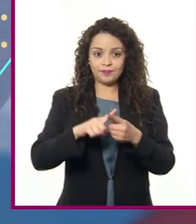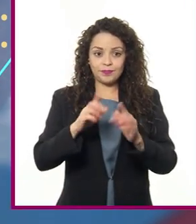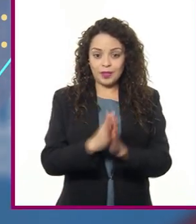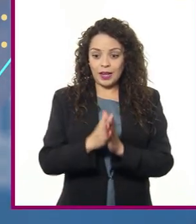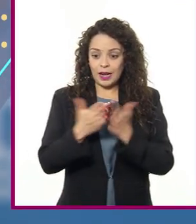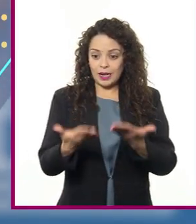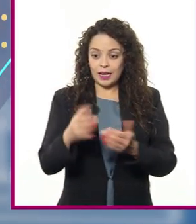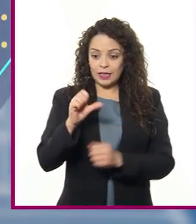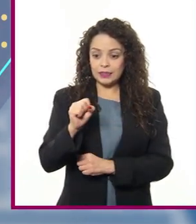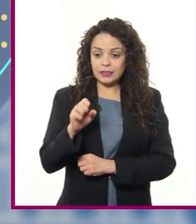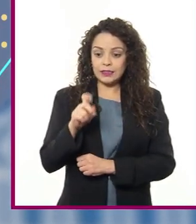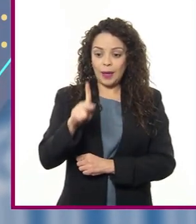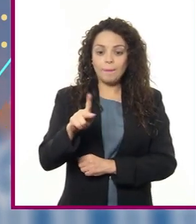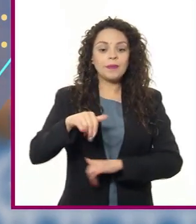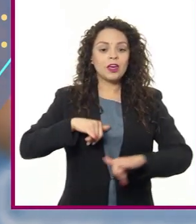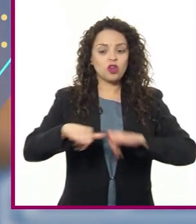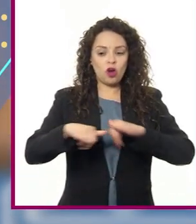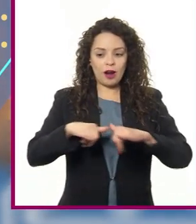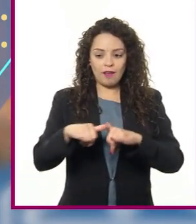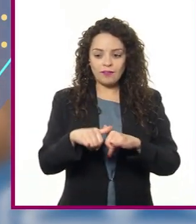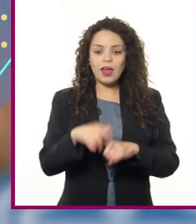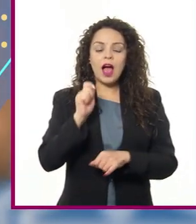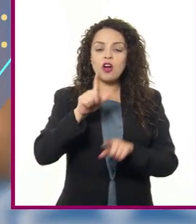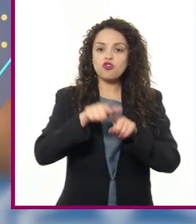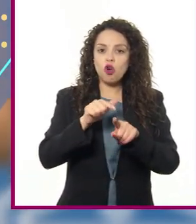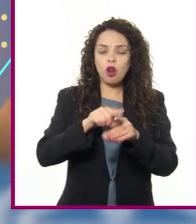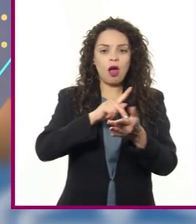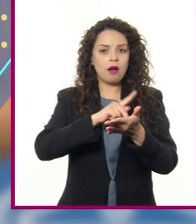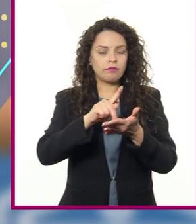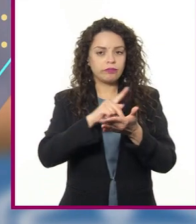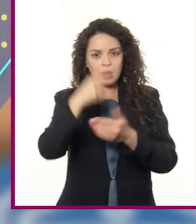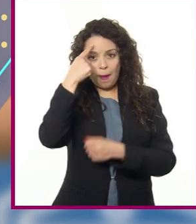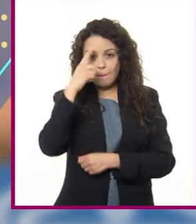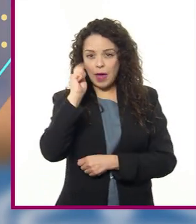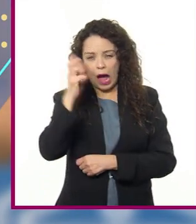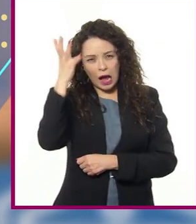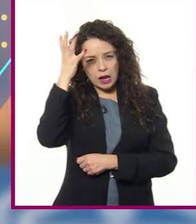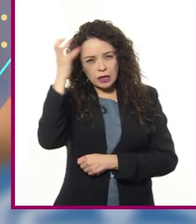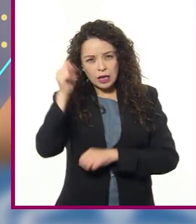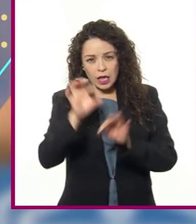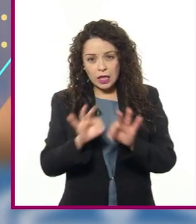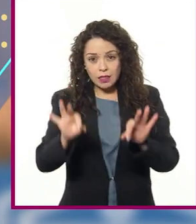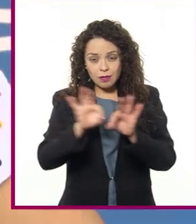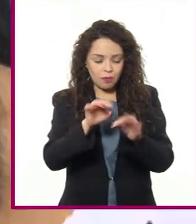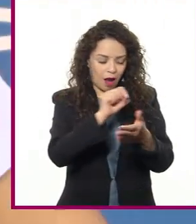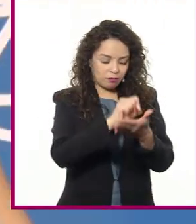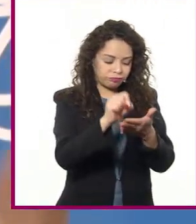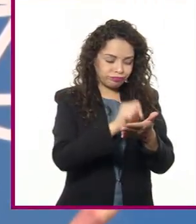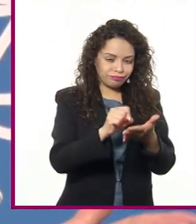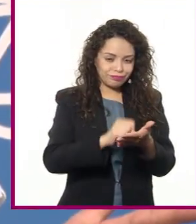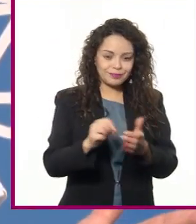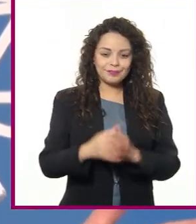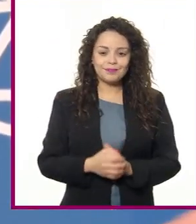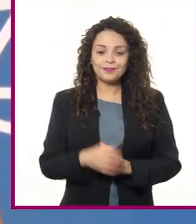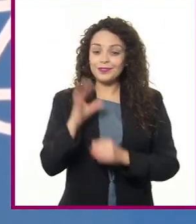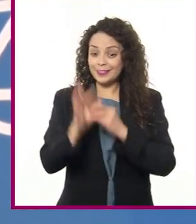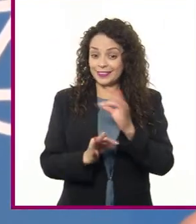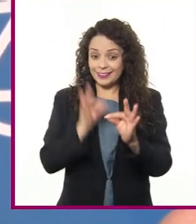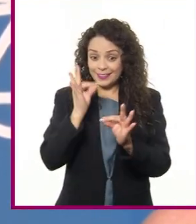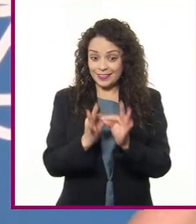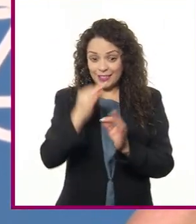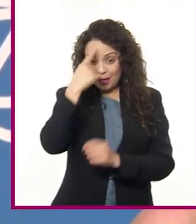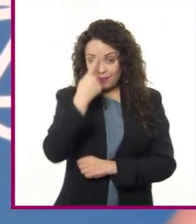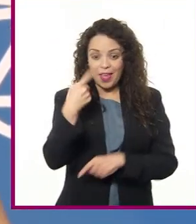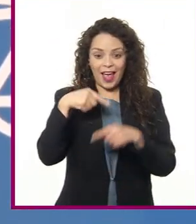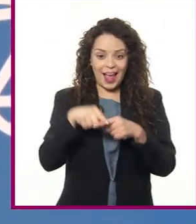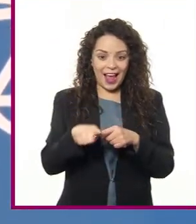texto de geografía, bolígrafos y colores para destacar los conceptos más importantes. Listas y listos para